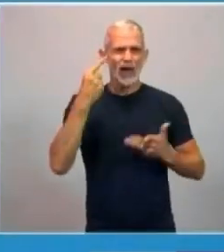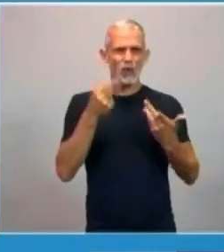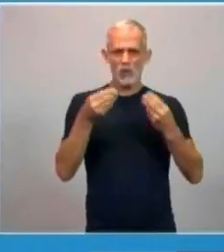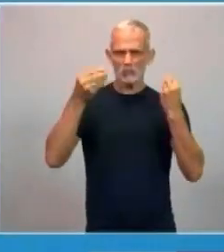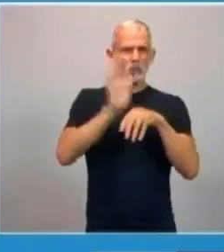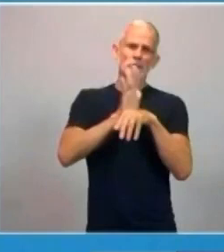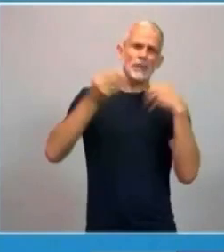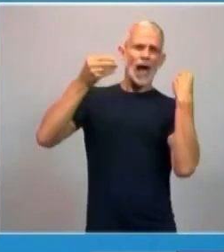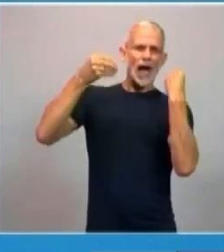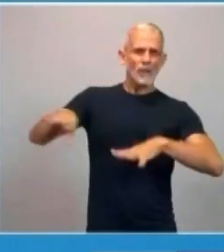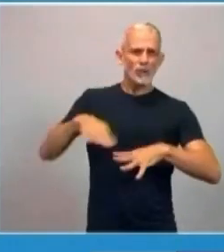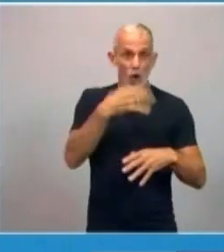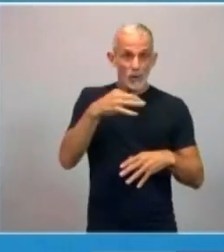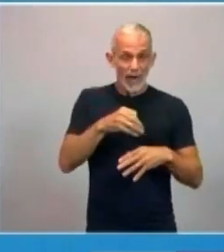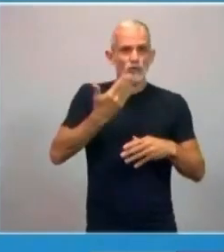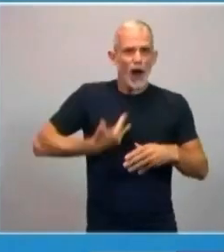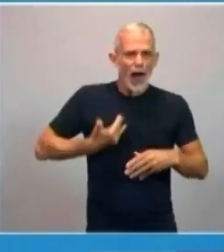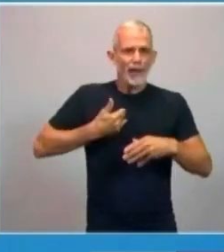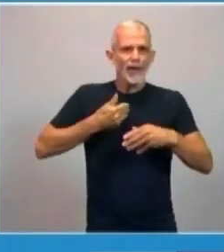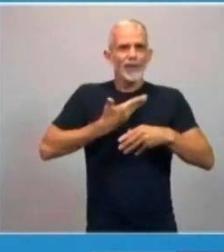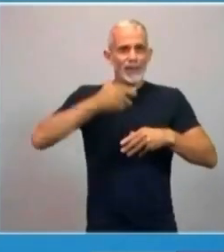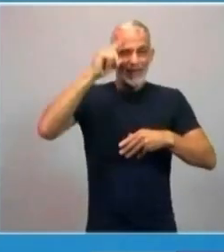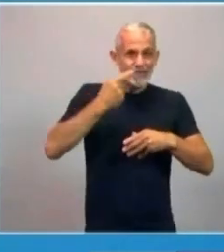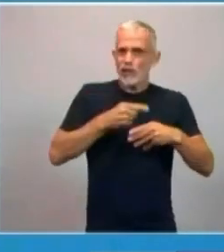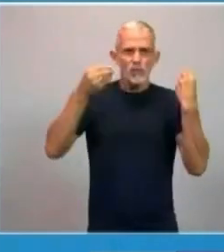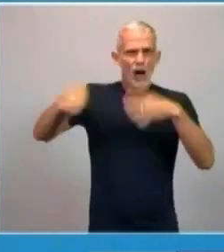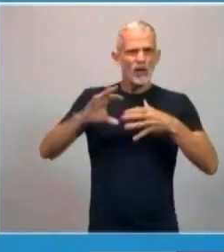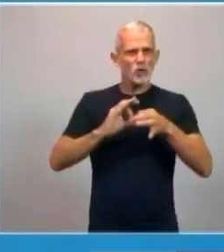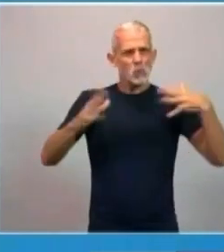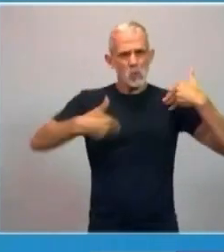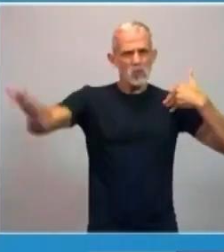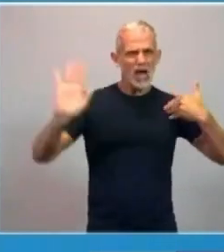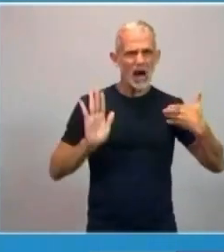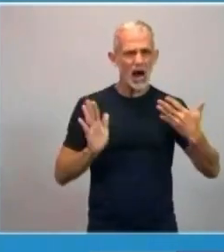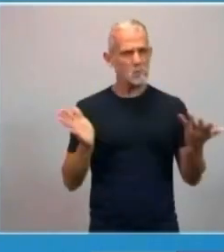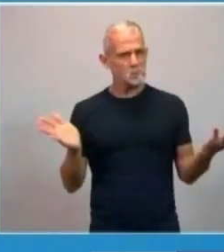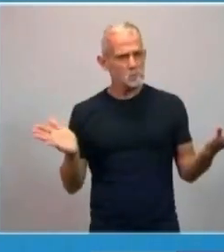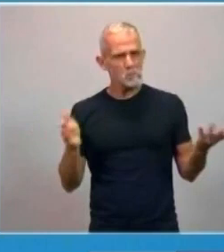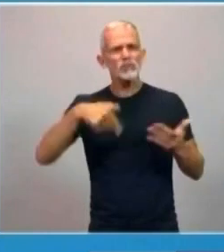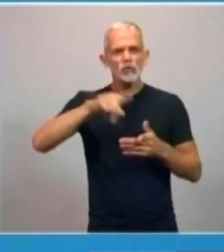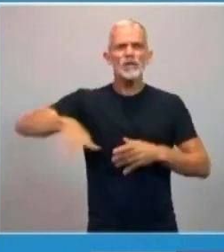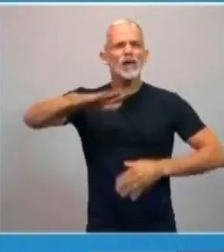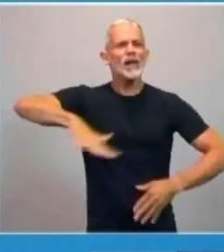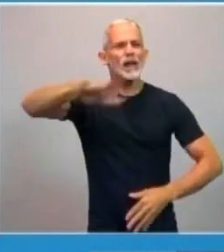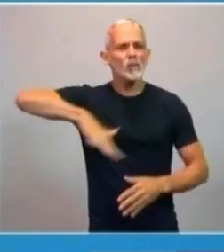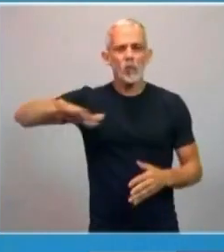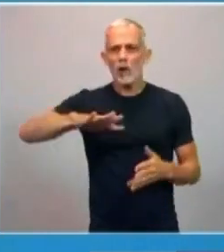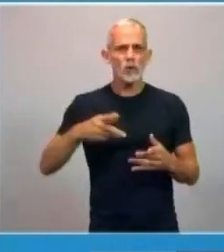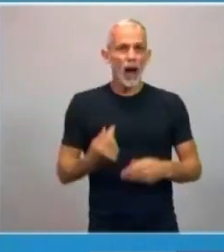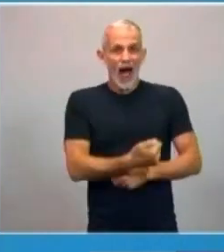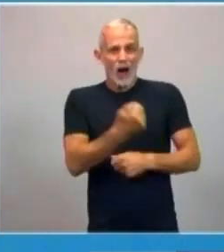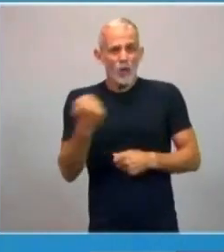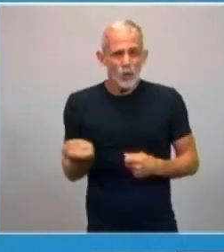abandona sus obligaciones más elementales y que no solo somete al pueblo a un ajuste